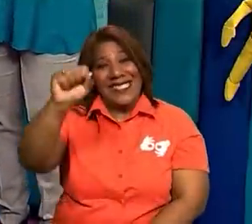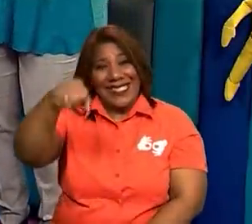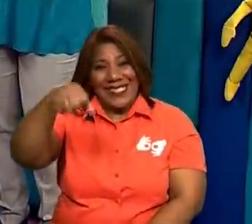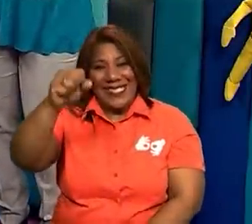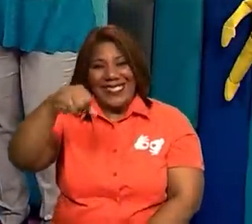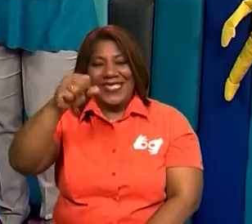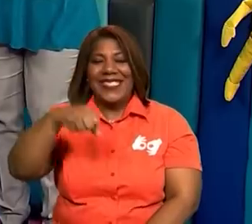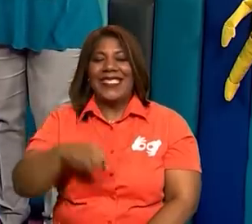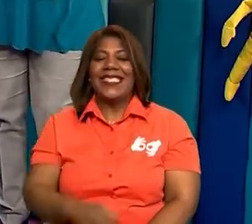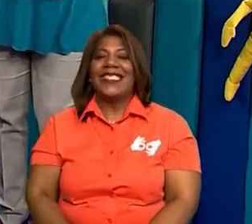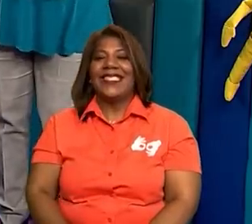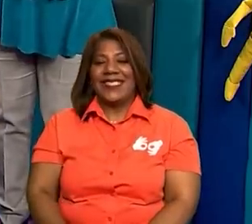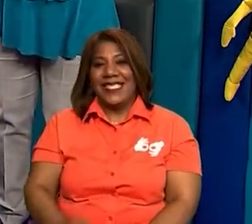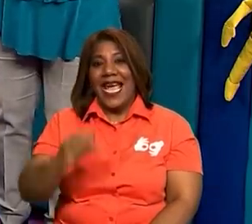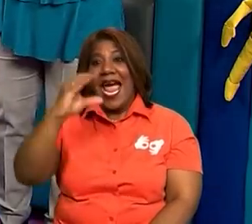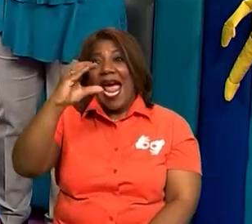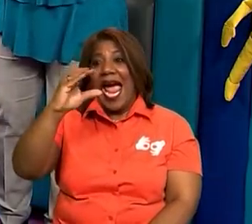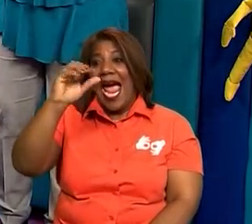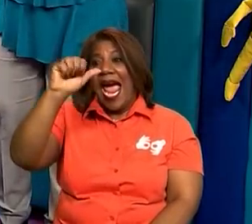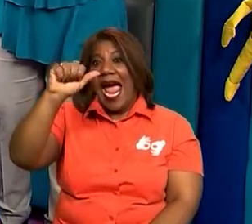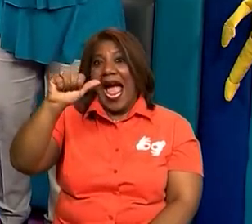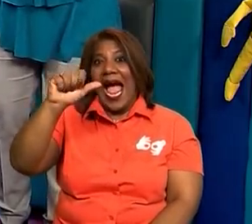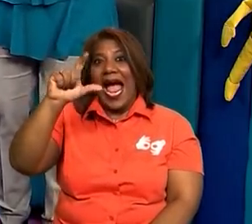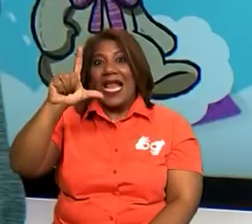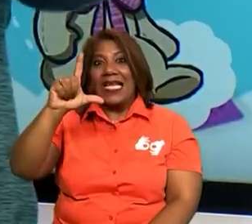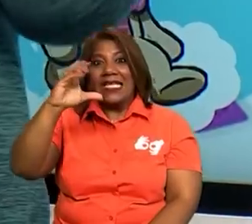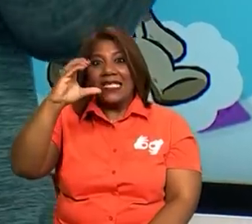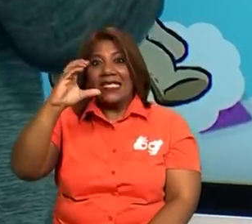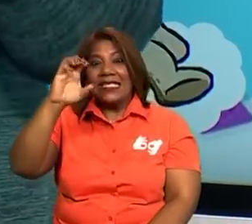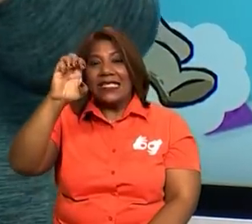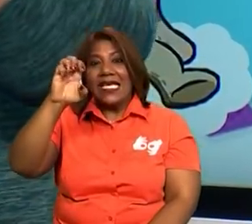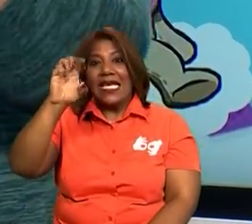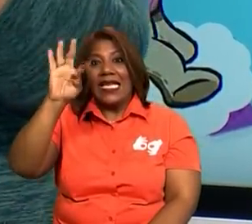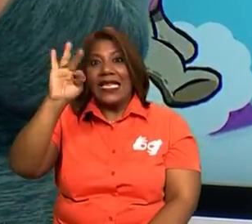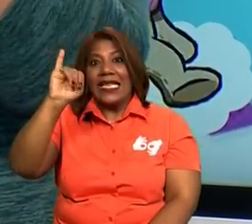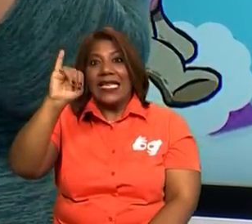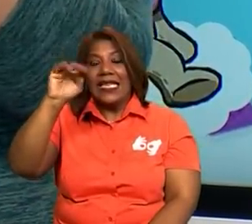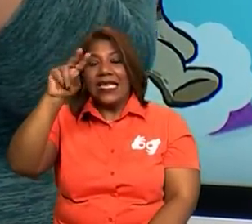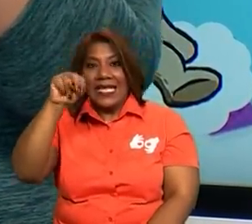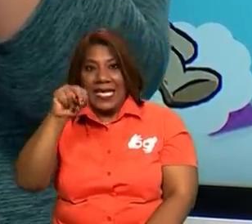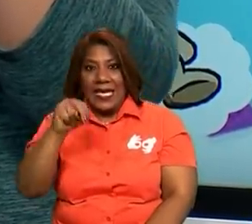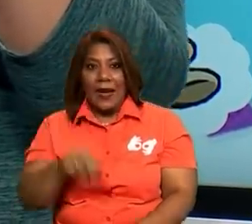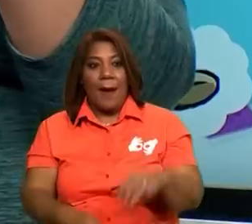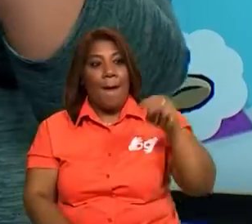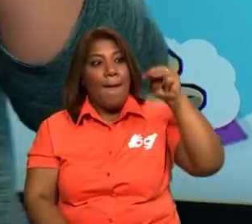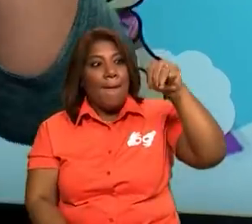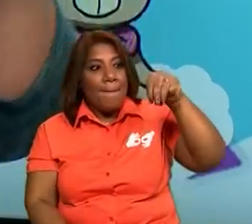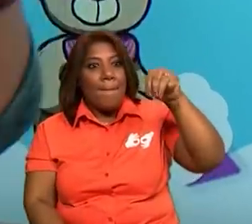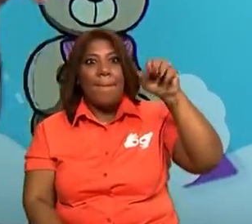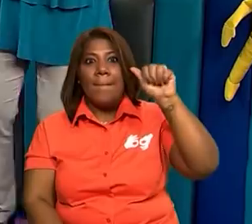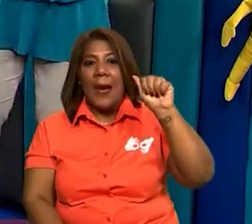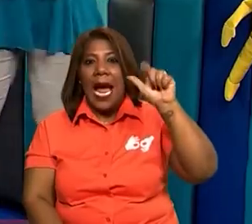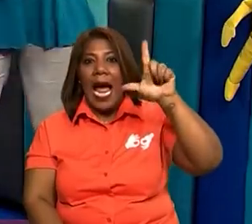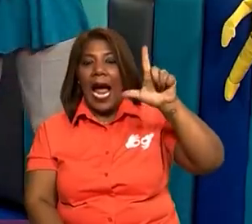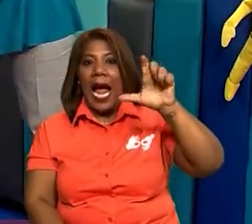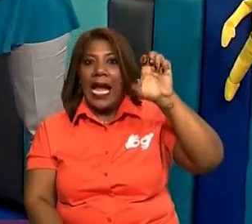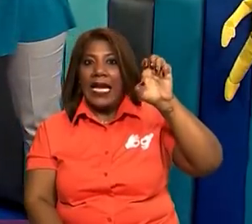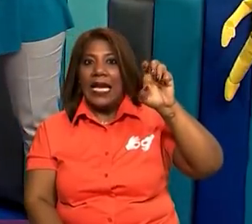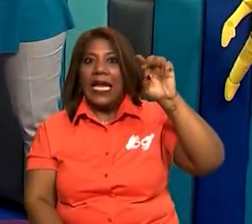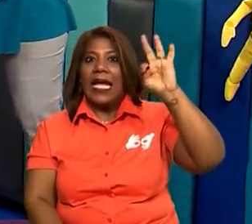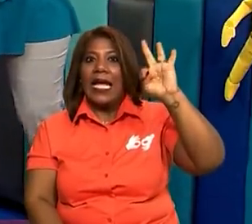Ah, muy bien. ¿Cuál es el maestra, Tamara? Calcetín. Muy bien, ¿maletín?